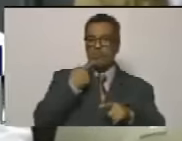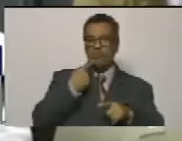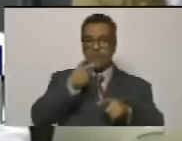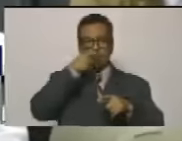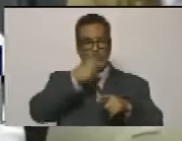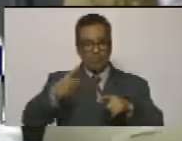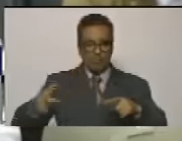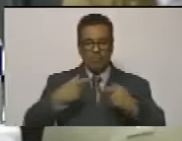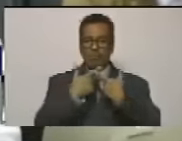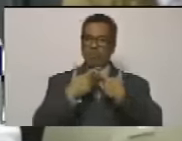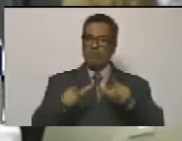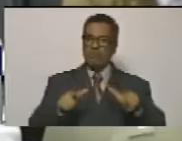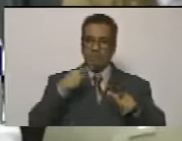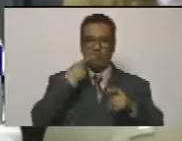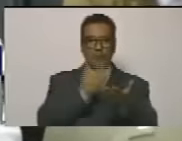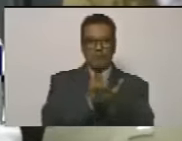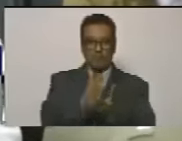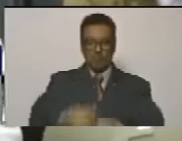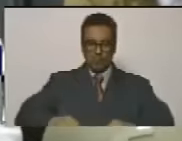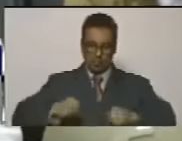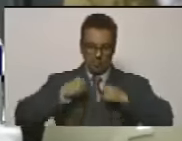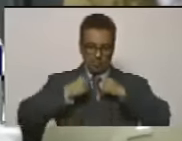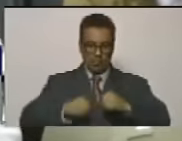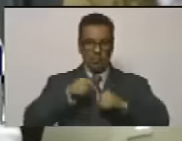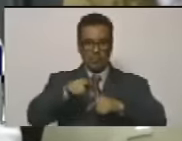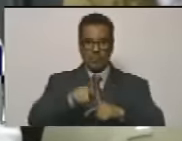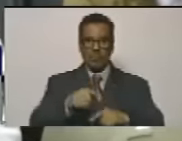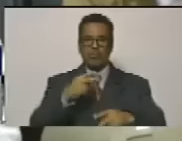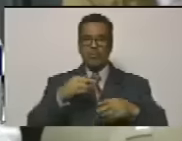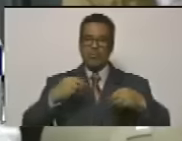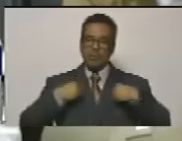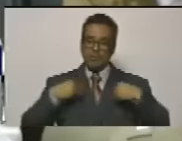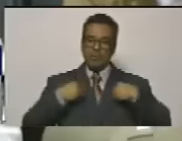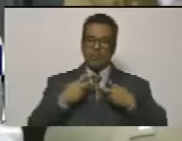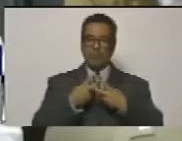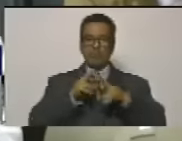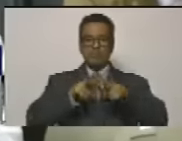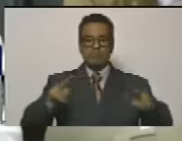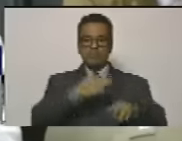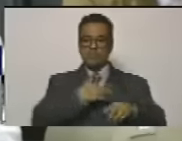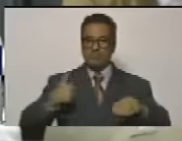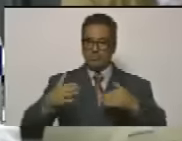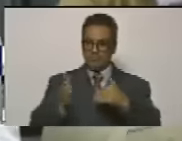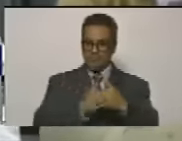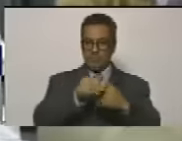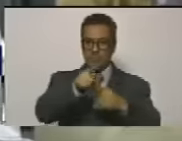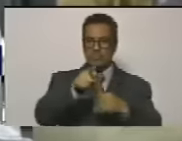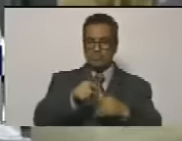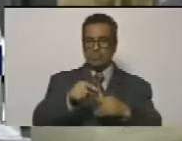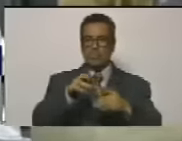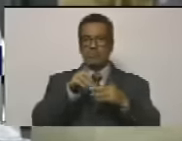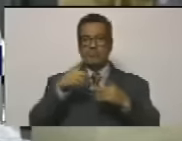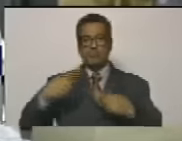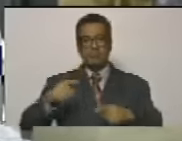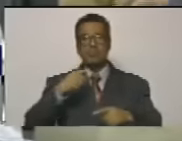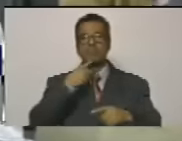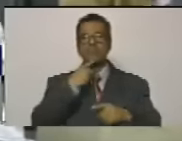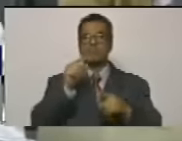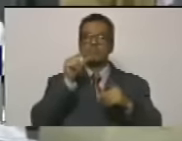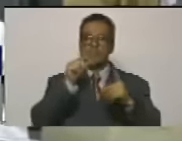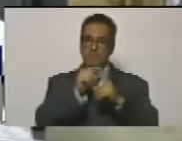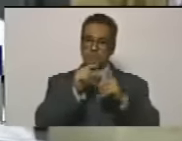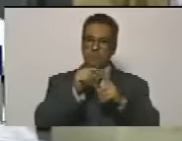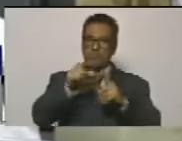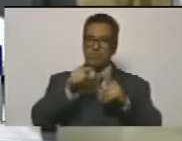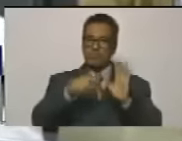independientes, deben seguir siendo soberanos y vivir en paz. Quiero cerrar este derecho de palabra con